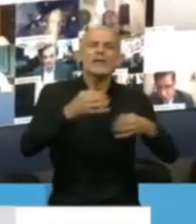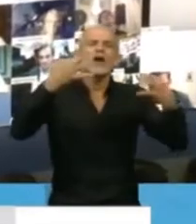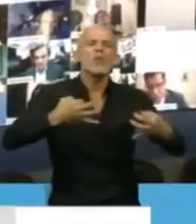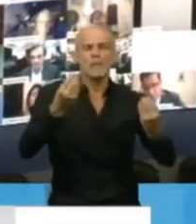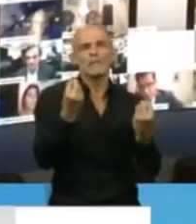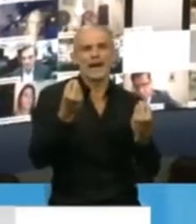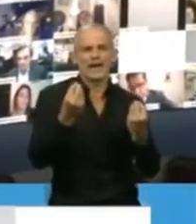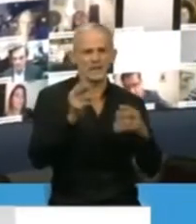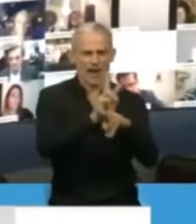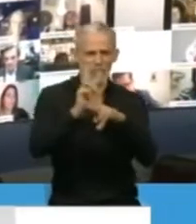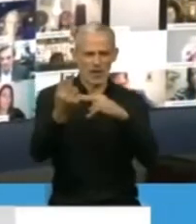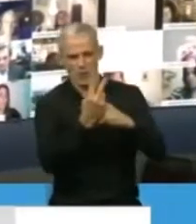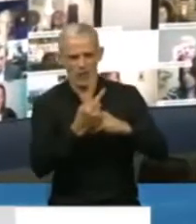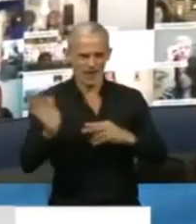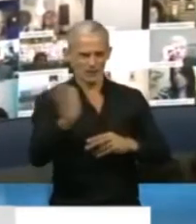cuidarnos.